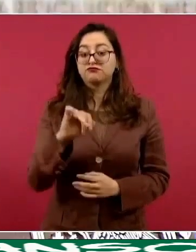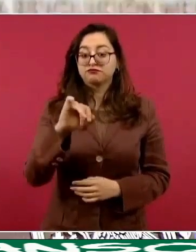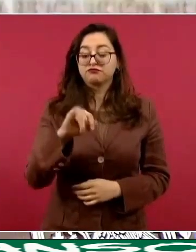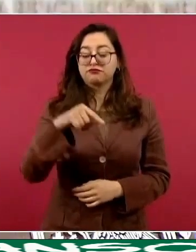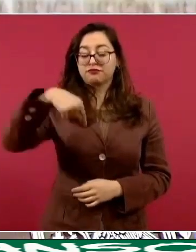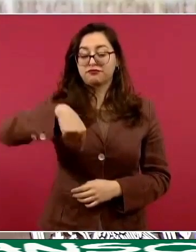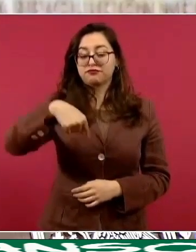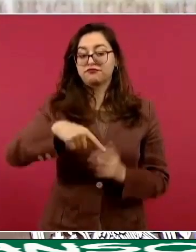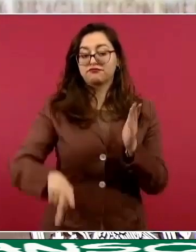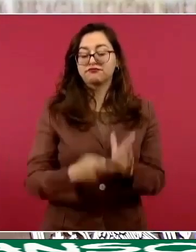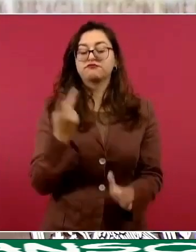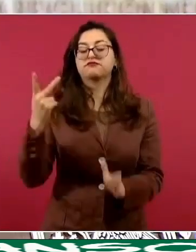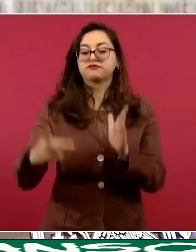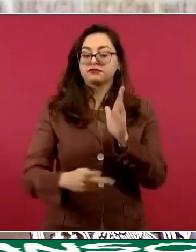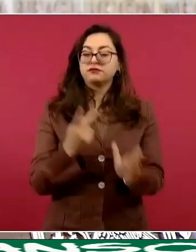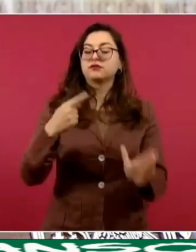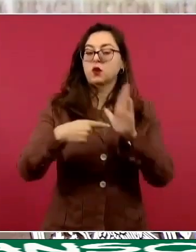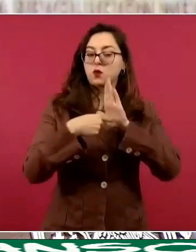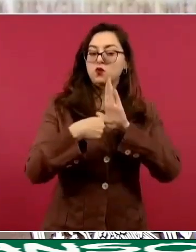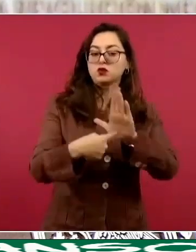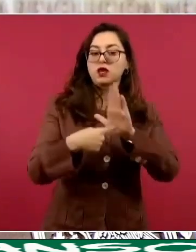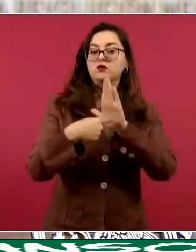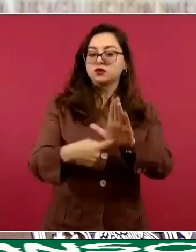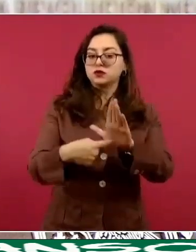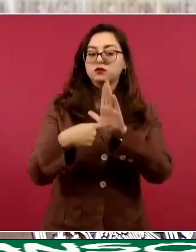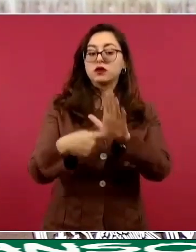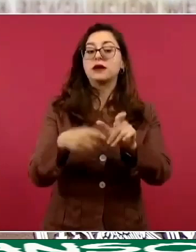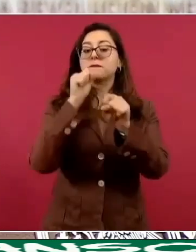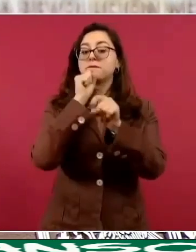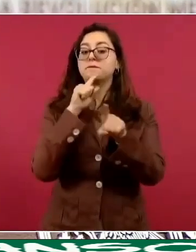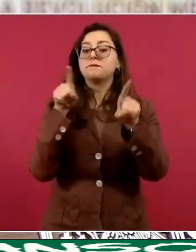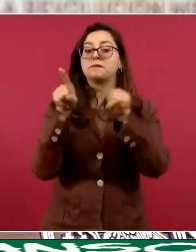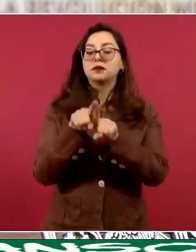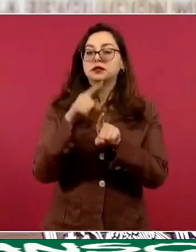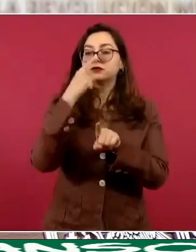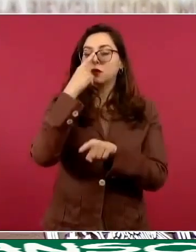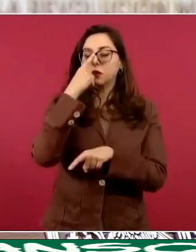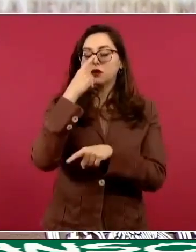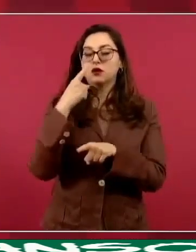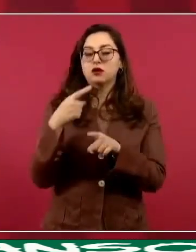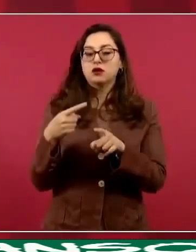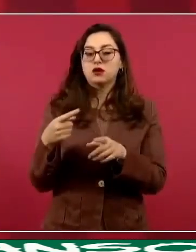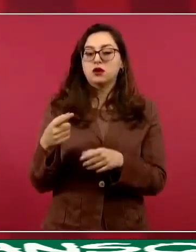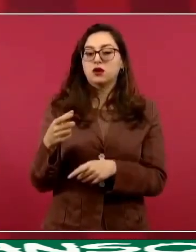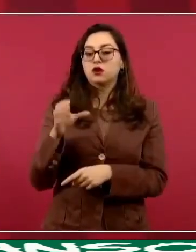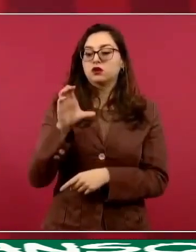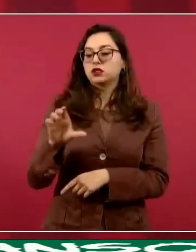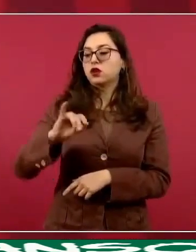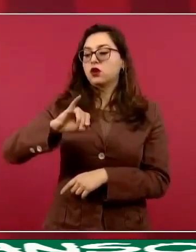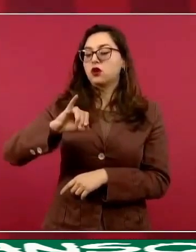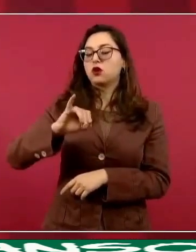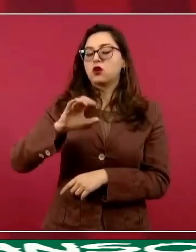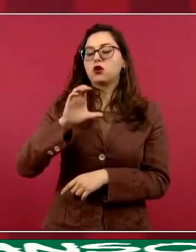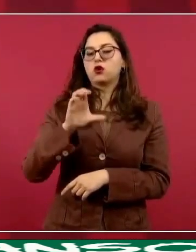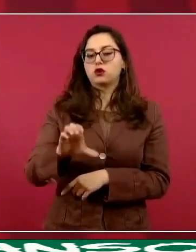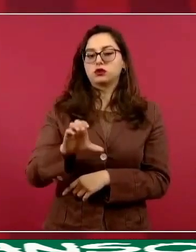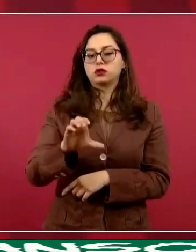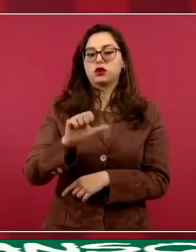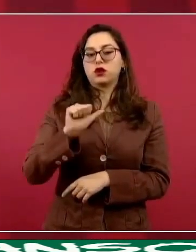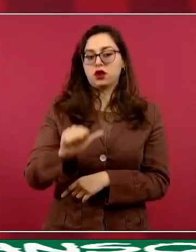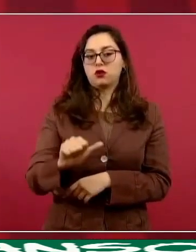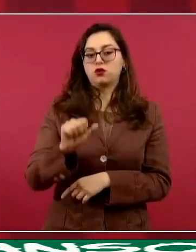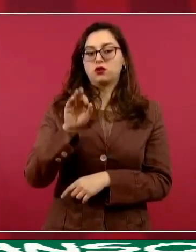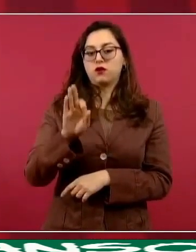ante la Judicatura, ante el Consejo de la